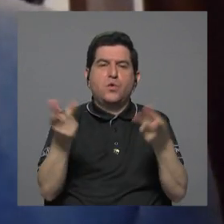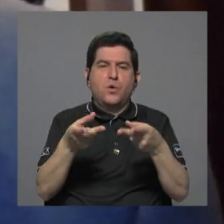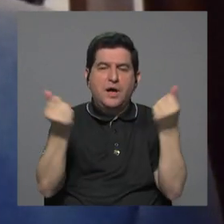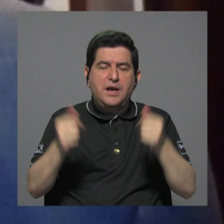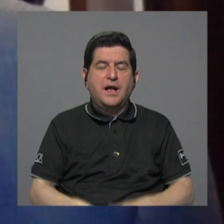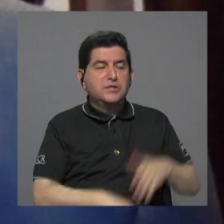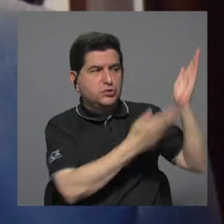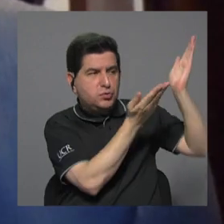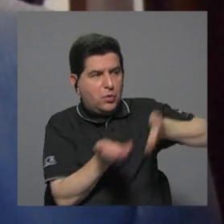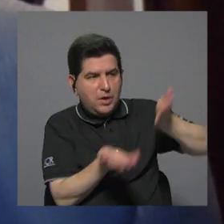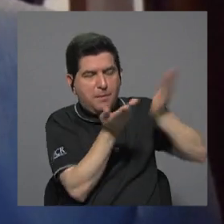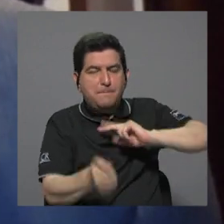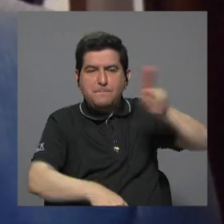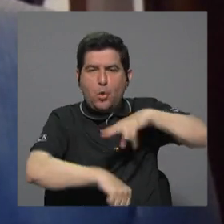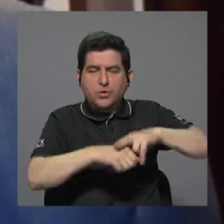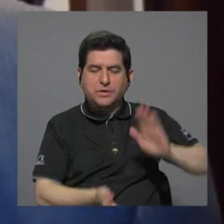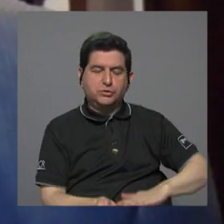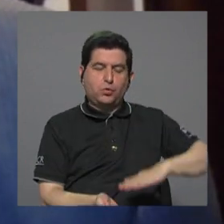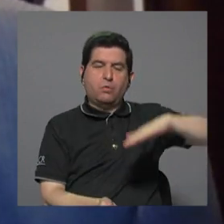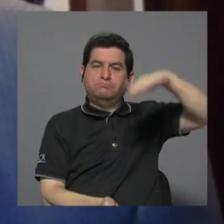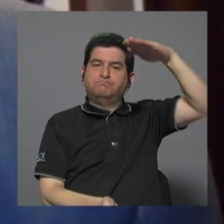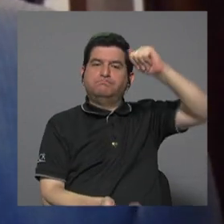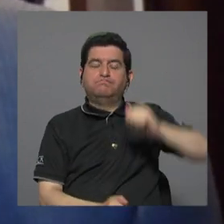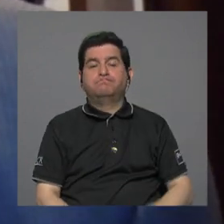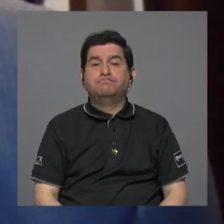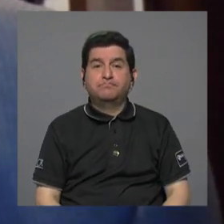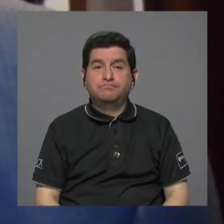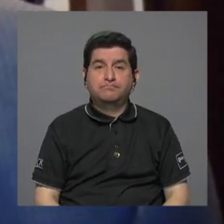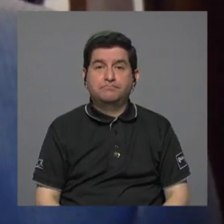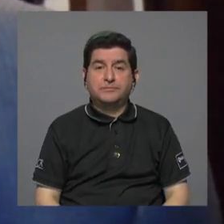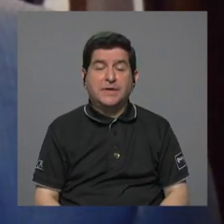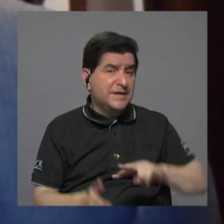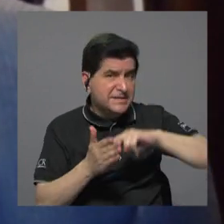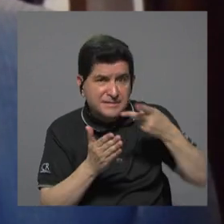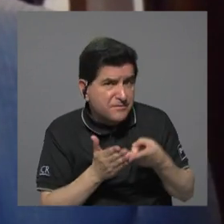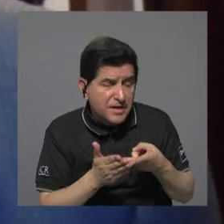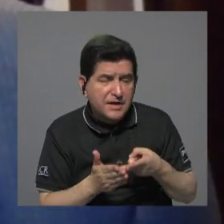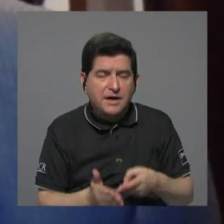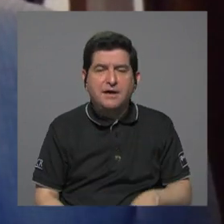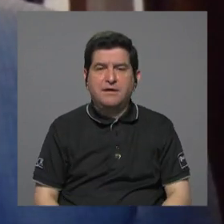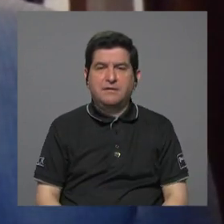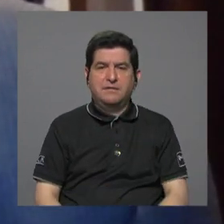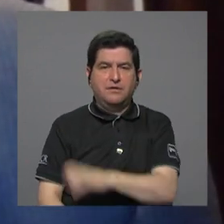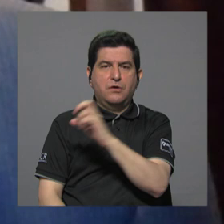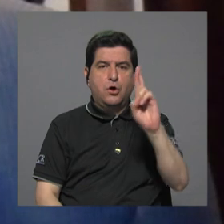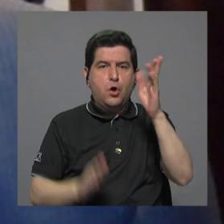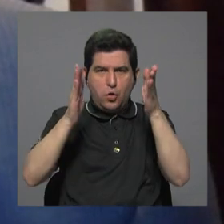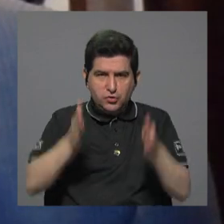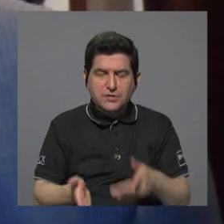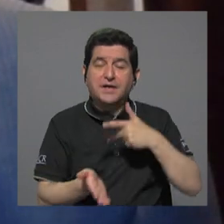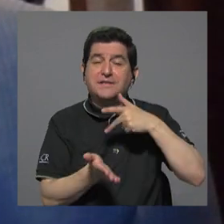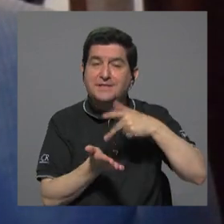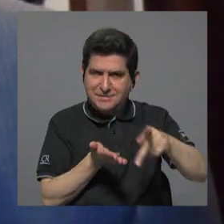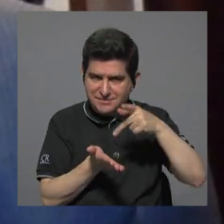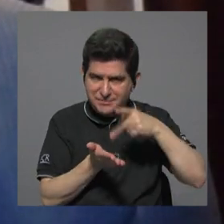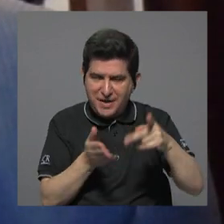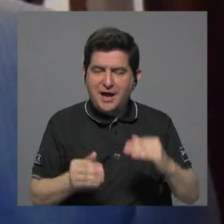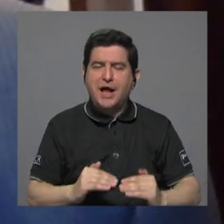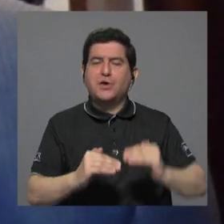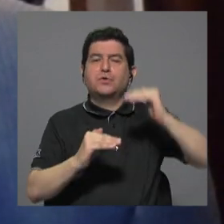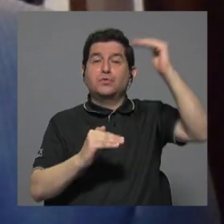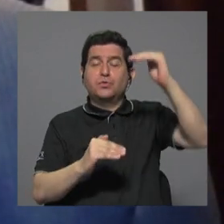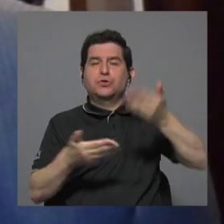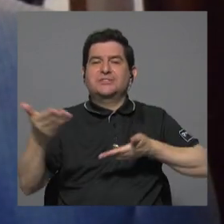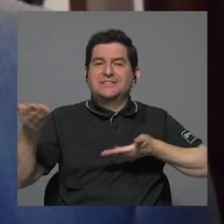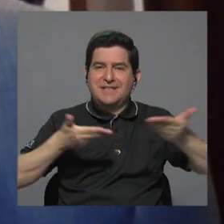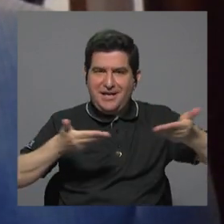importaciones nacionales se han aumentado de manera tal que los costarricenses estamos pagando más alto por